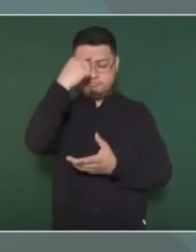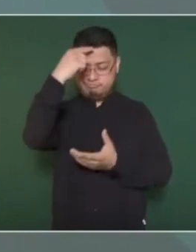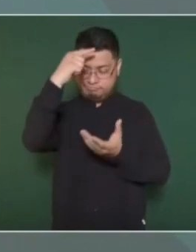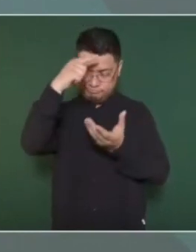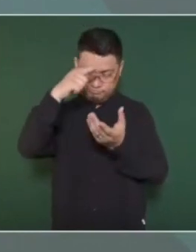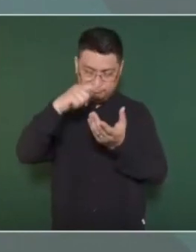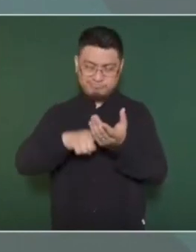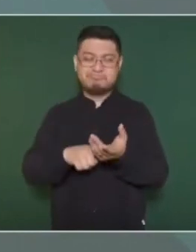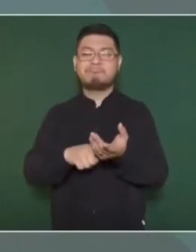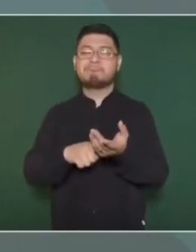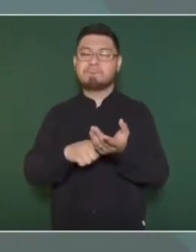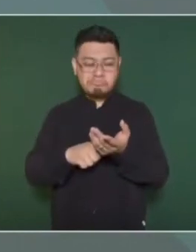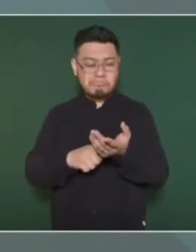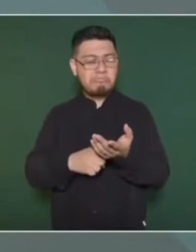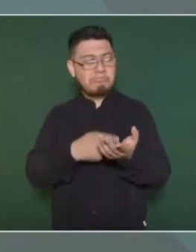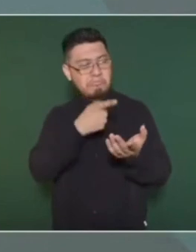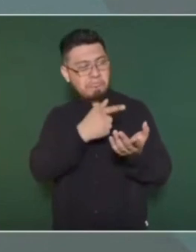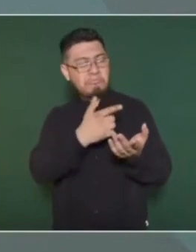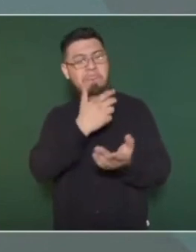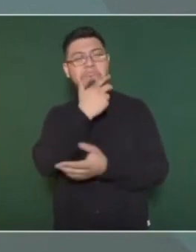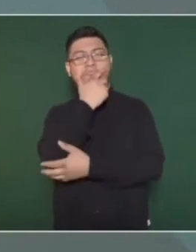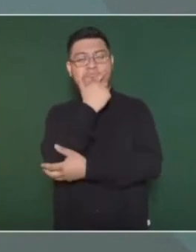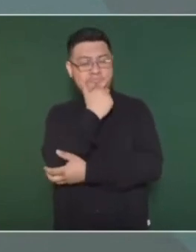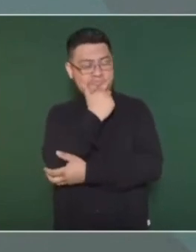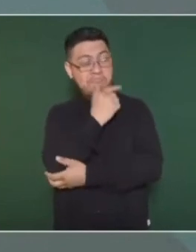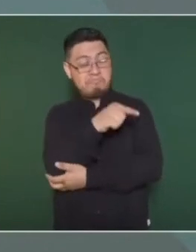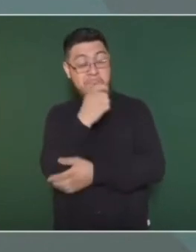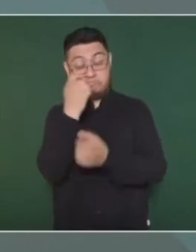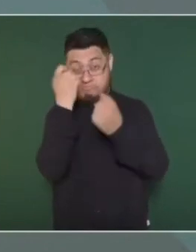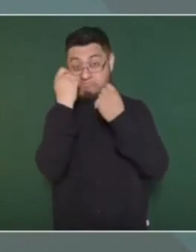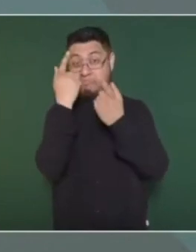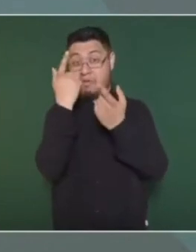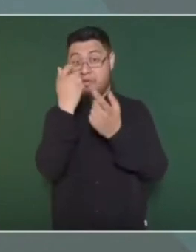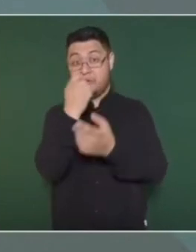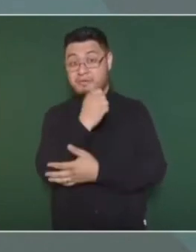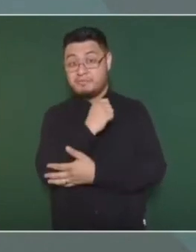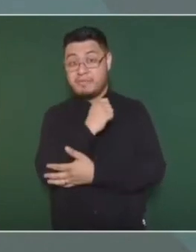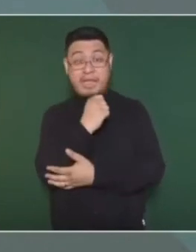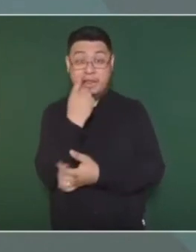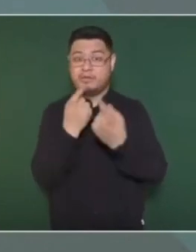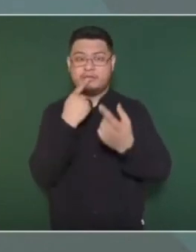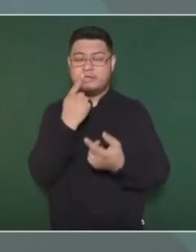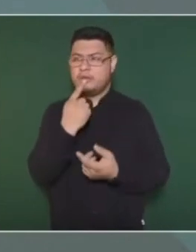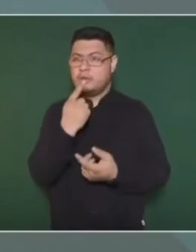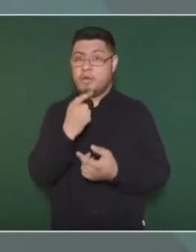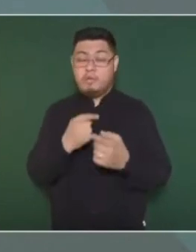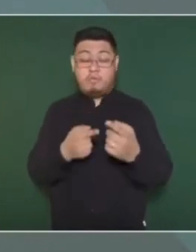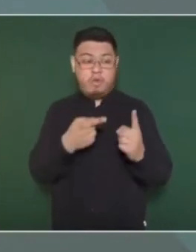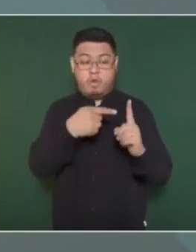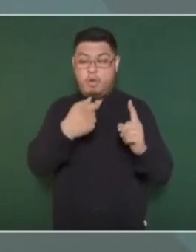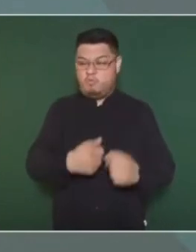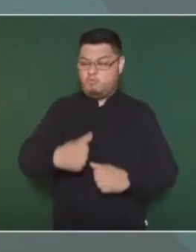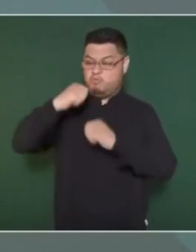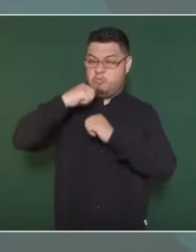excepcional, extraordinario. Porque hay quienes por un cargo menor,